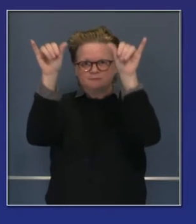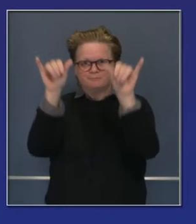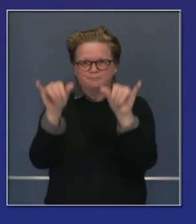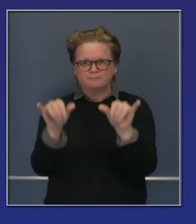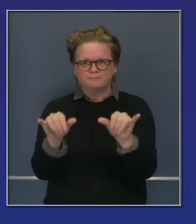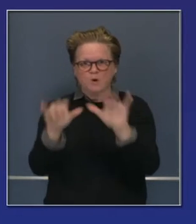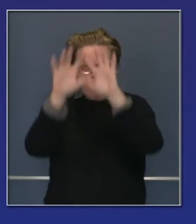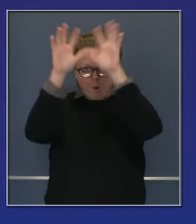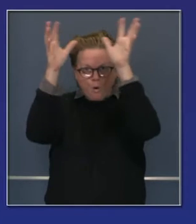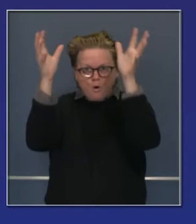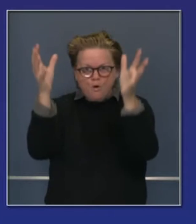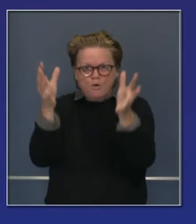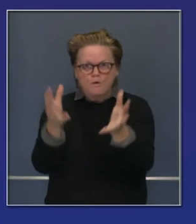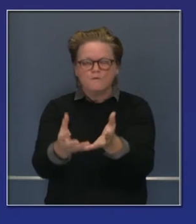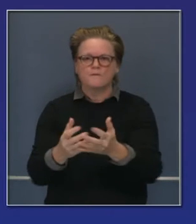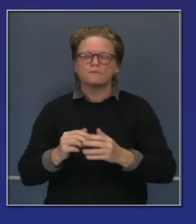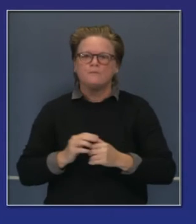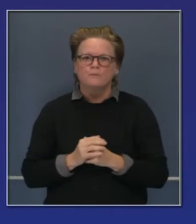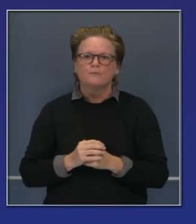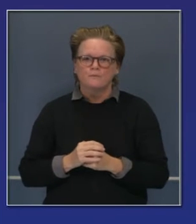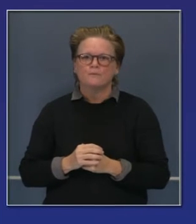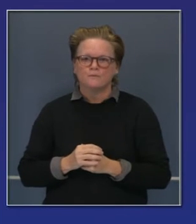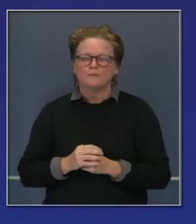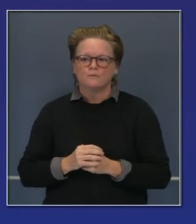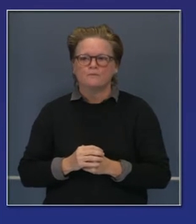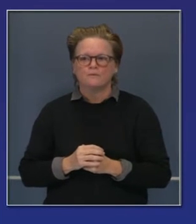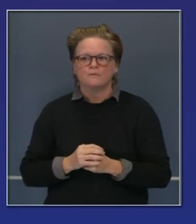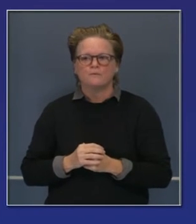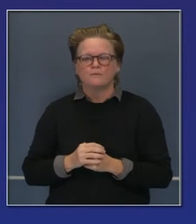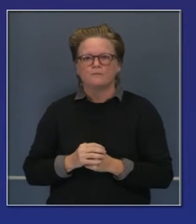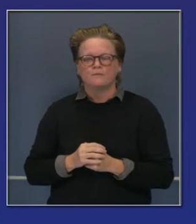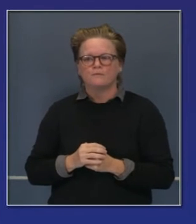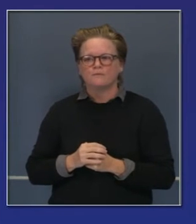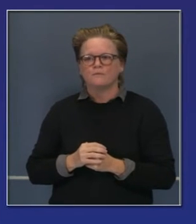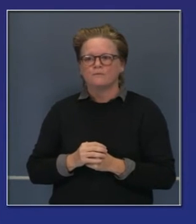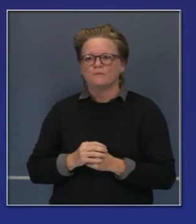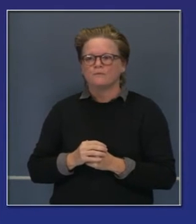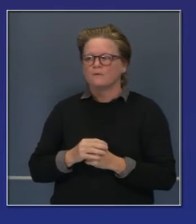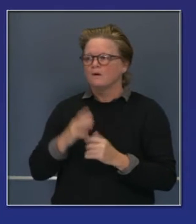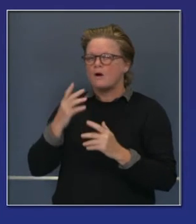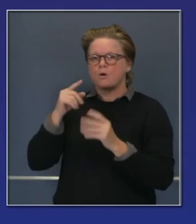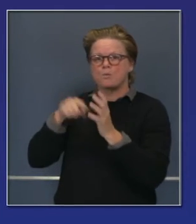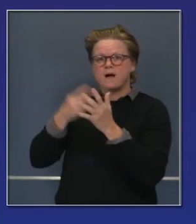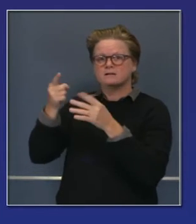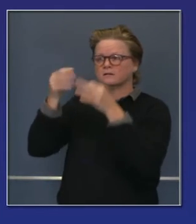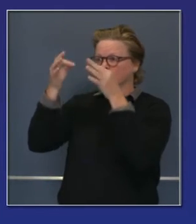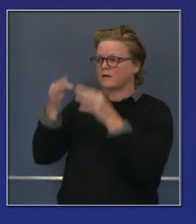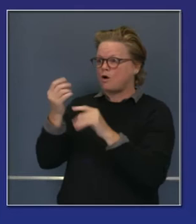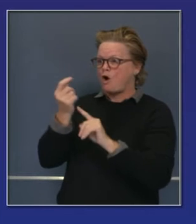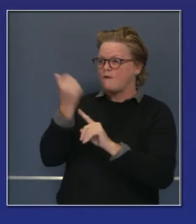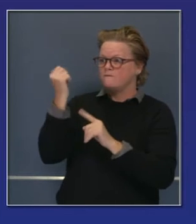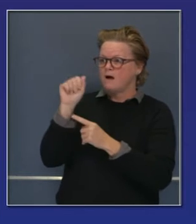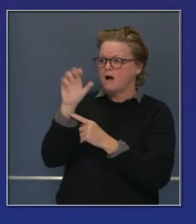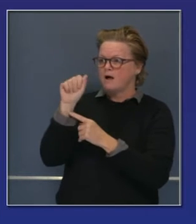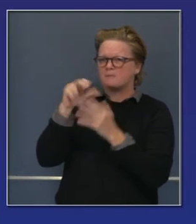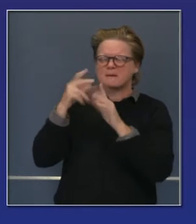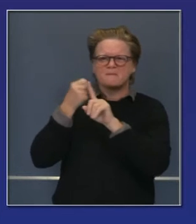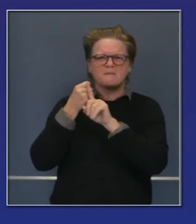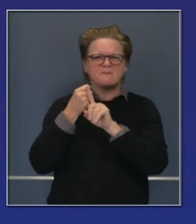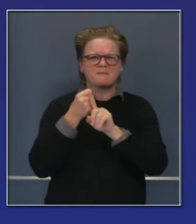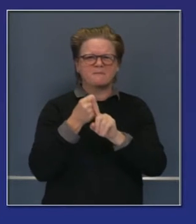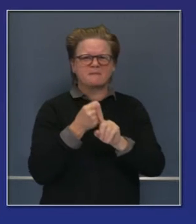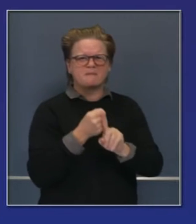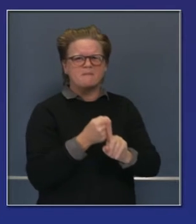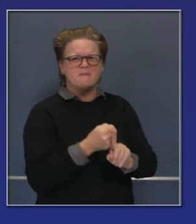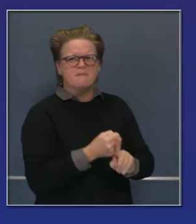partes, pero un solo cuerpo. Es así el que opera el sistema de salubridad. Y este impacto puede